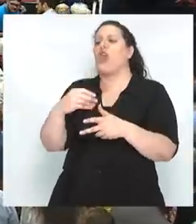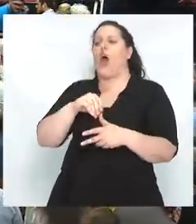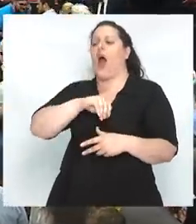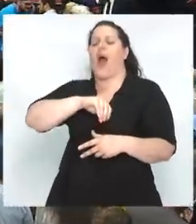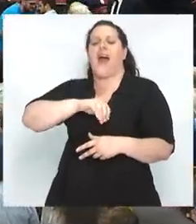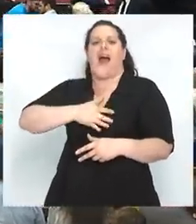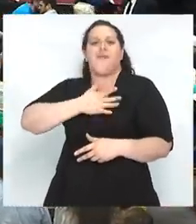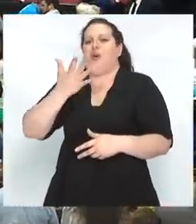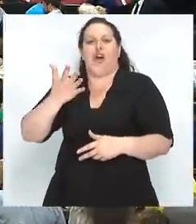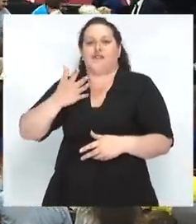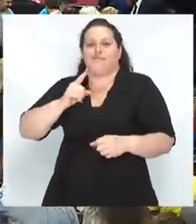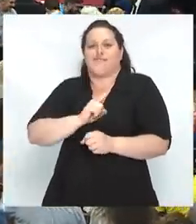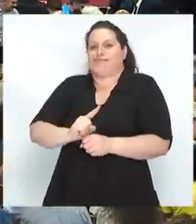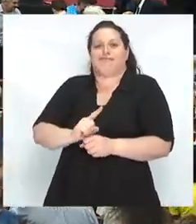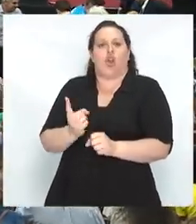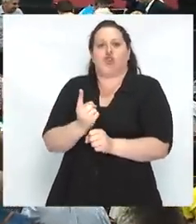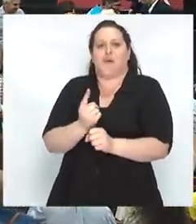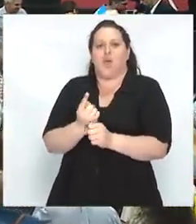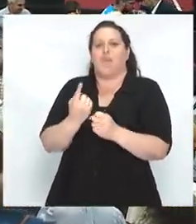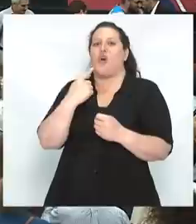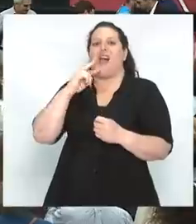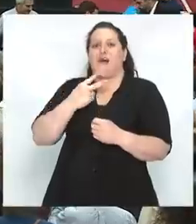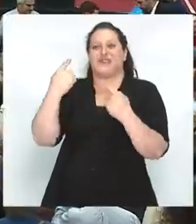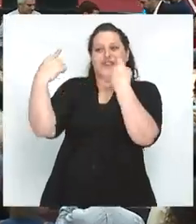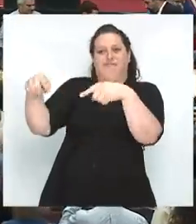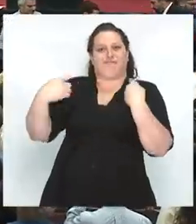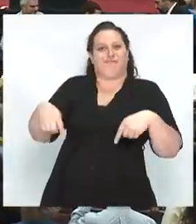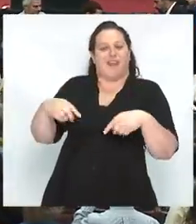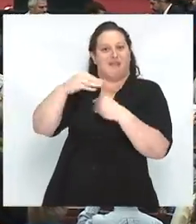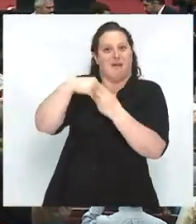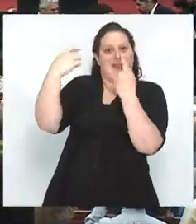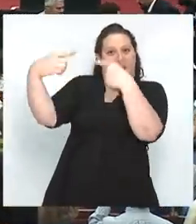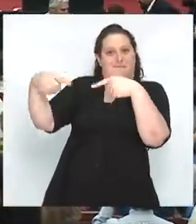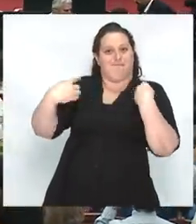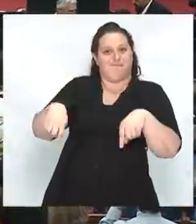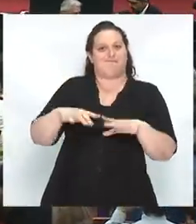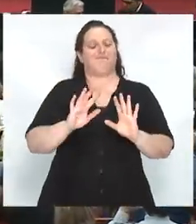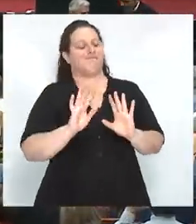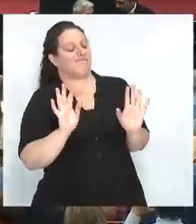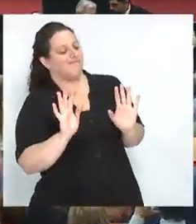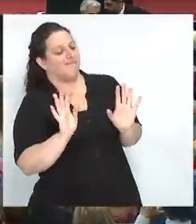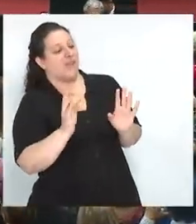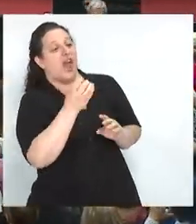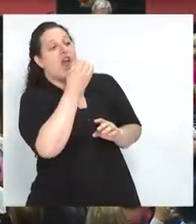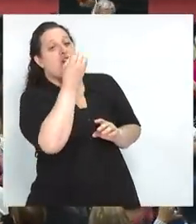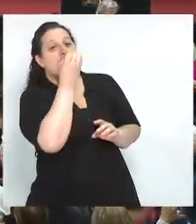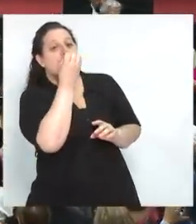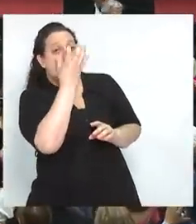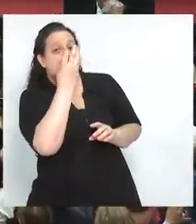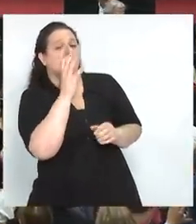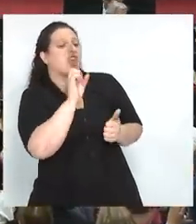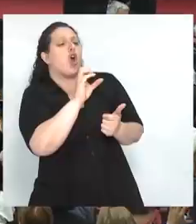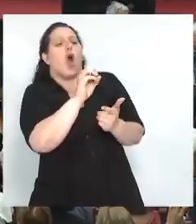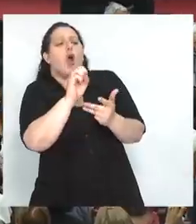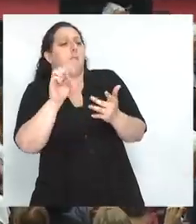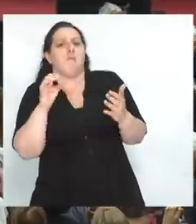porque tú eres un acapuleto y yo soy un montesco, ella, sensata, le dice, no es igual la rosa, la llames como la